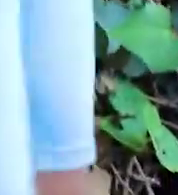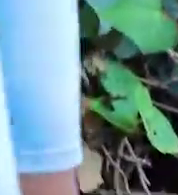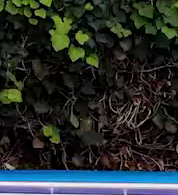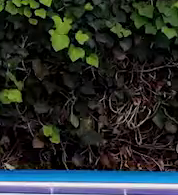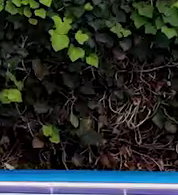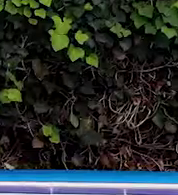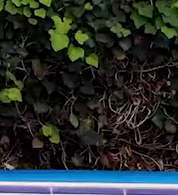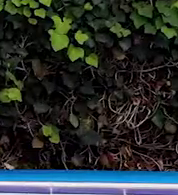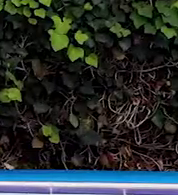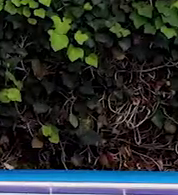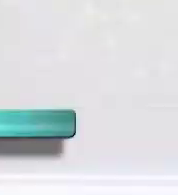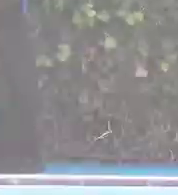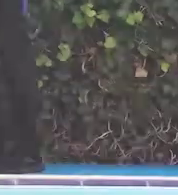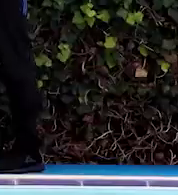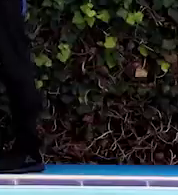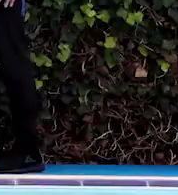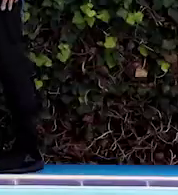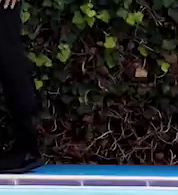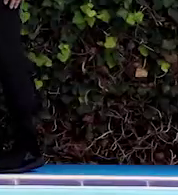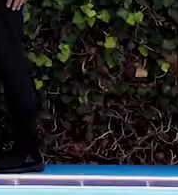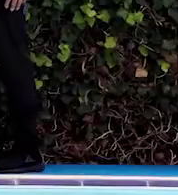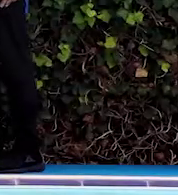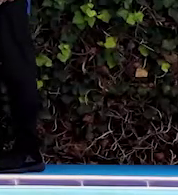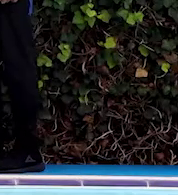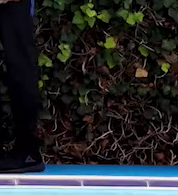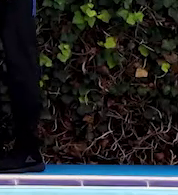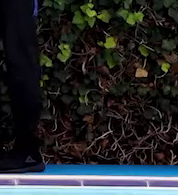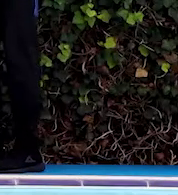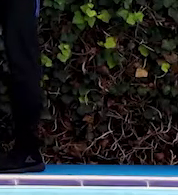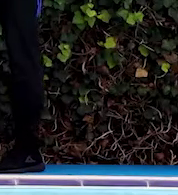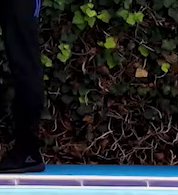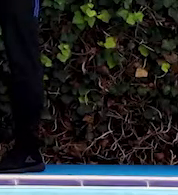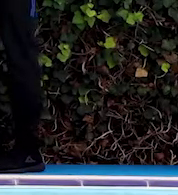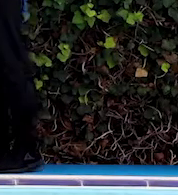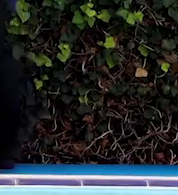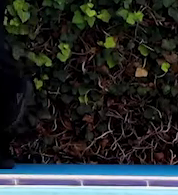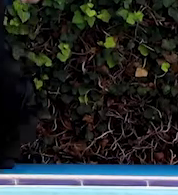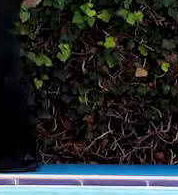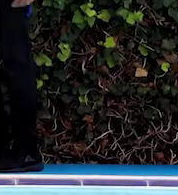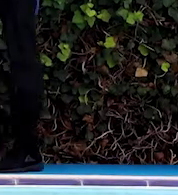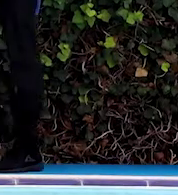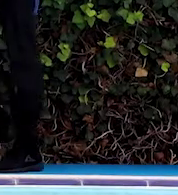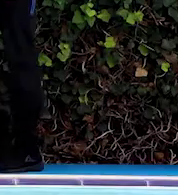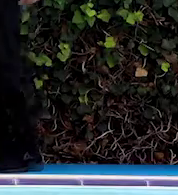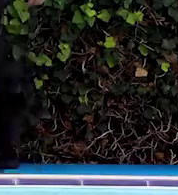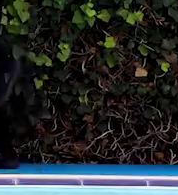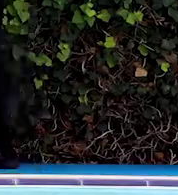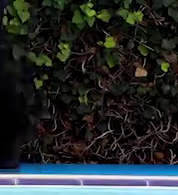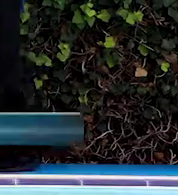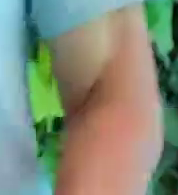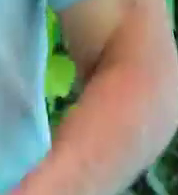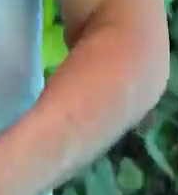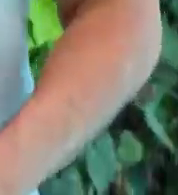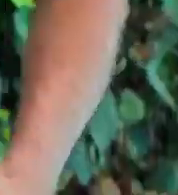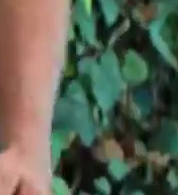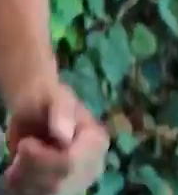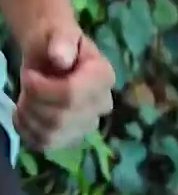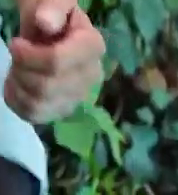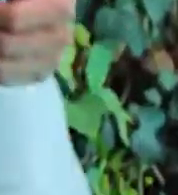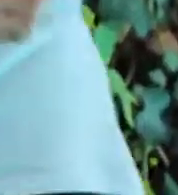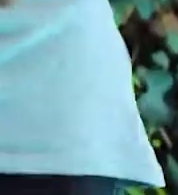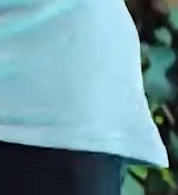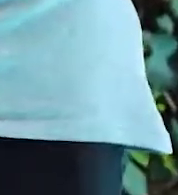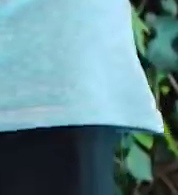Muy bien. Ahora vamos a hacer una marcha nada más marcada. Lo vamos a hacer es elevar